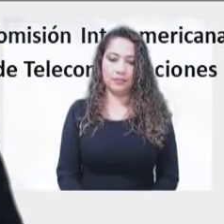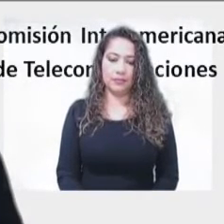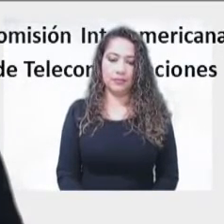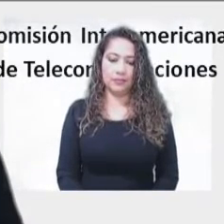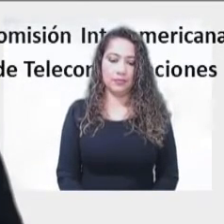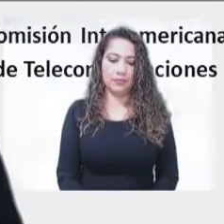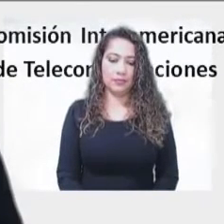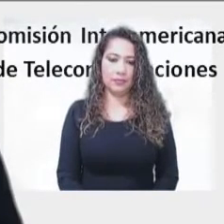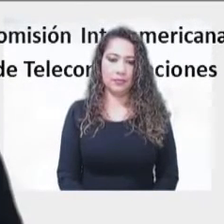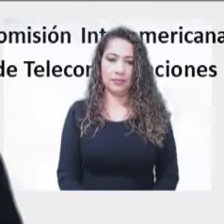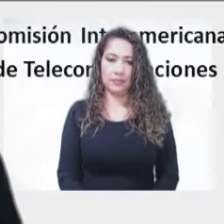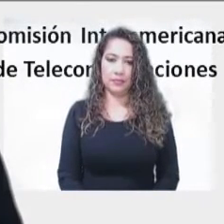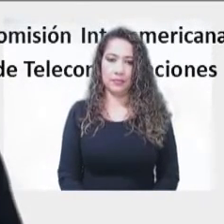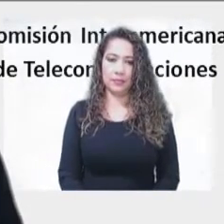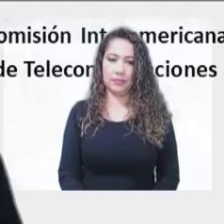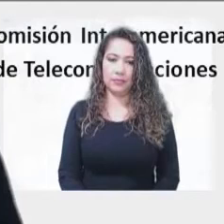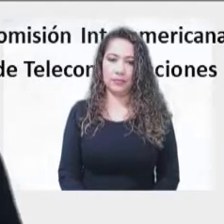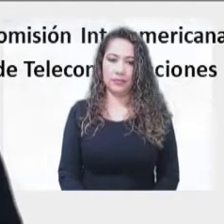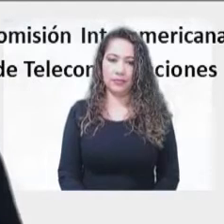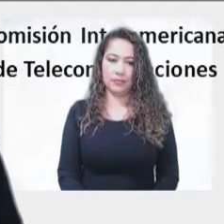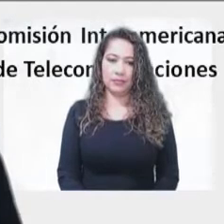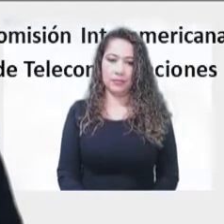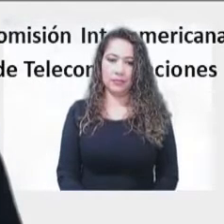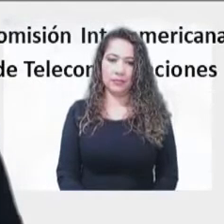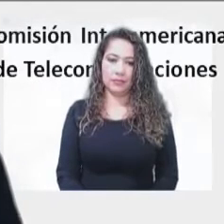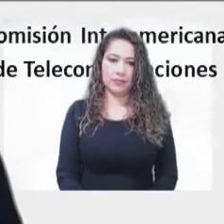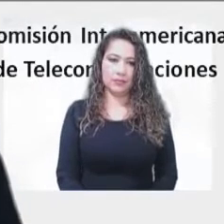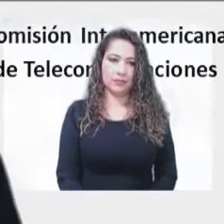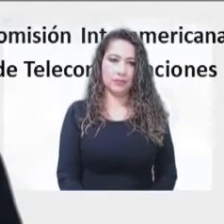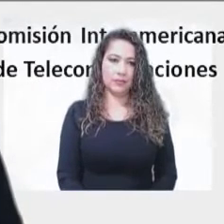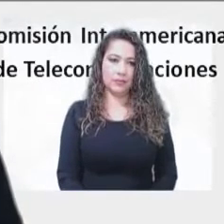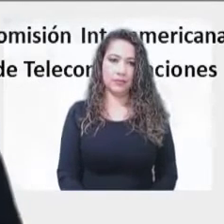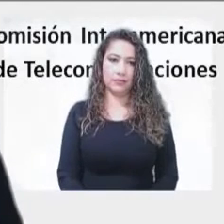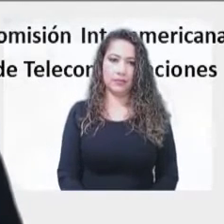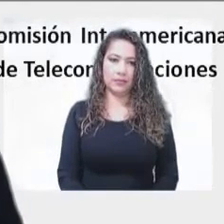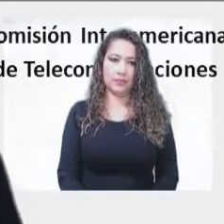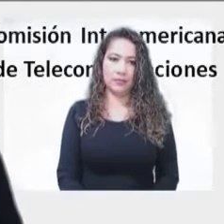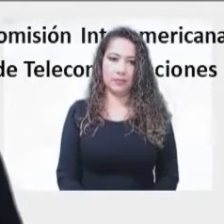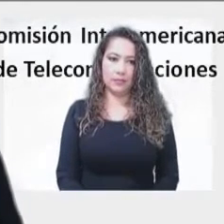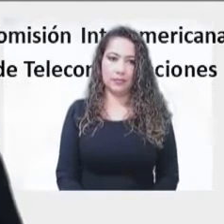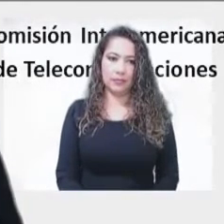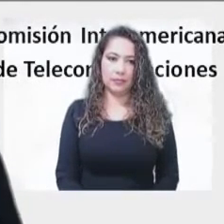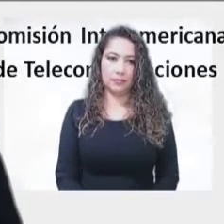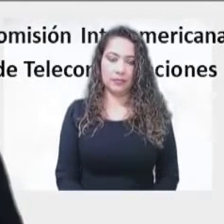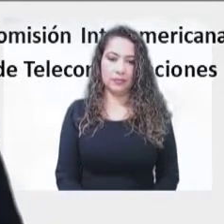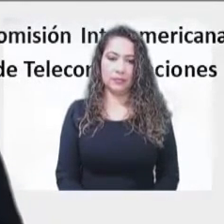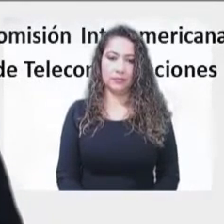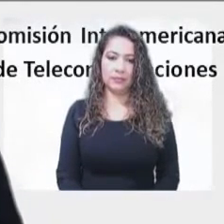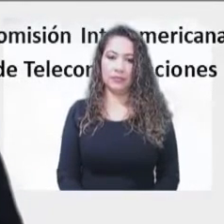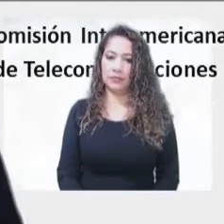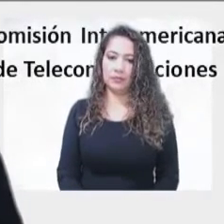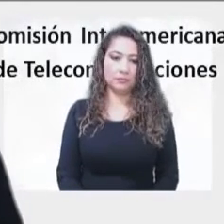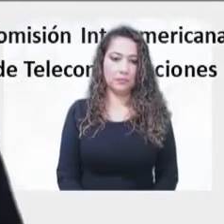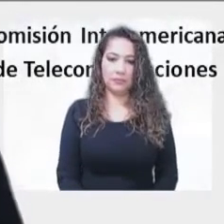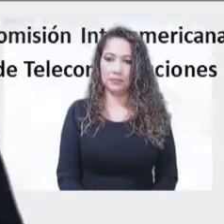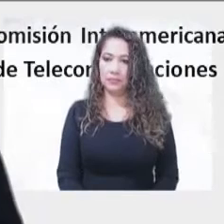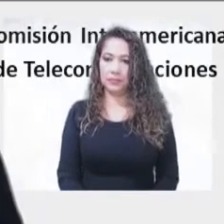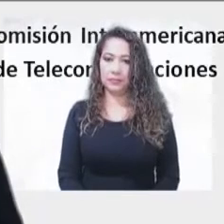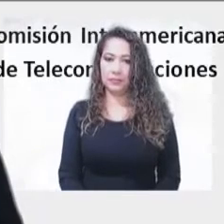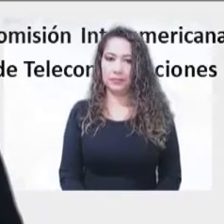los gobiernos, y se respalda con una amplia gama de estrategias. Por ejemplo, el de reducir el impacto en la educación